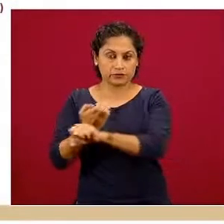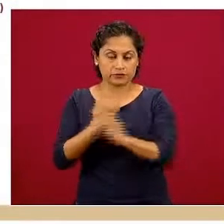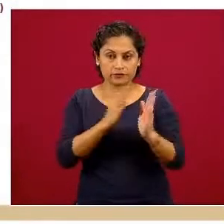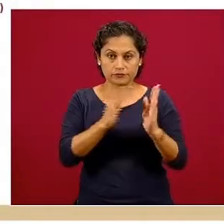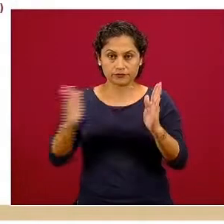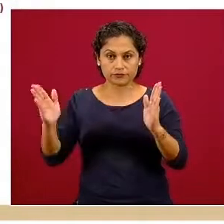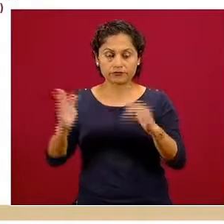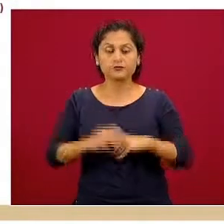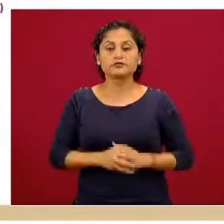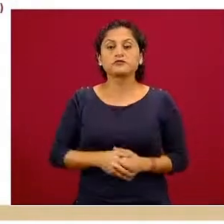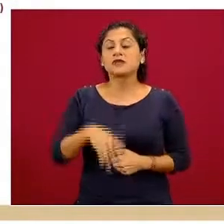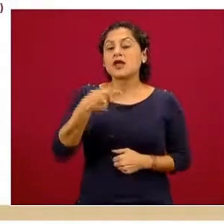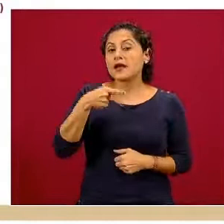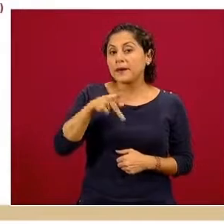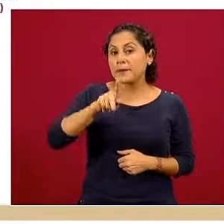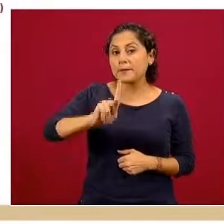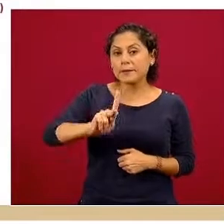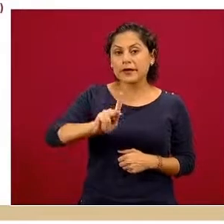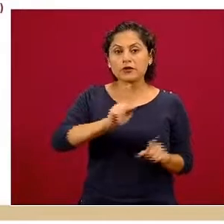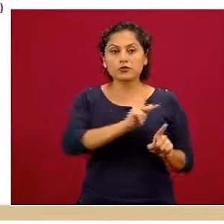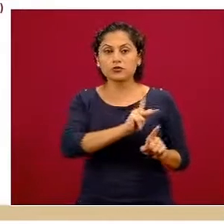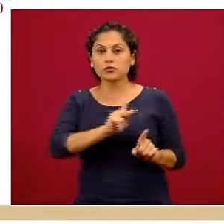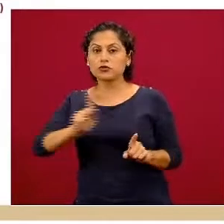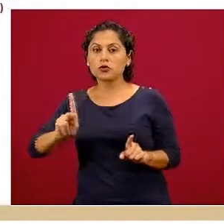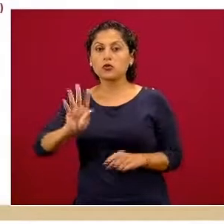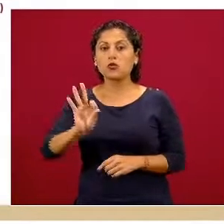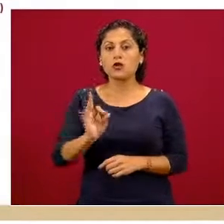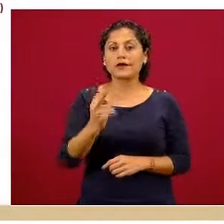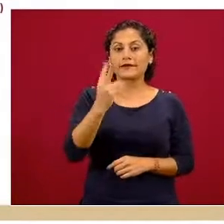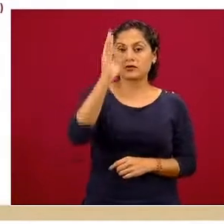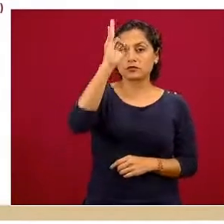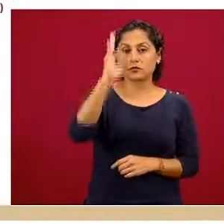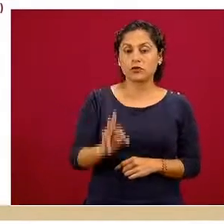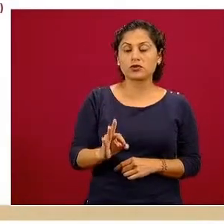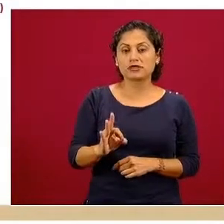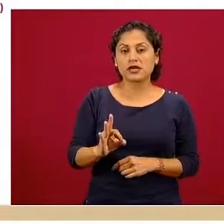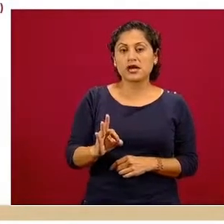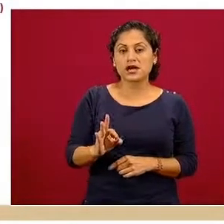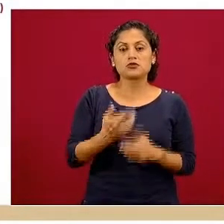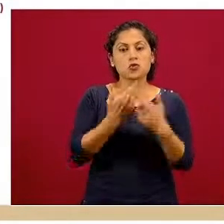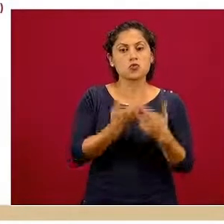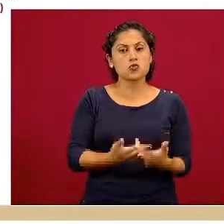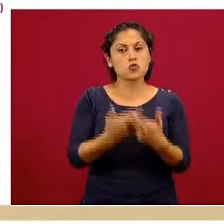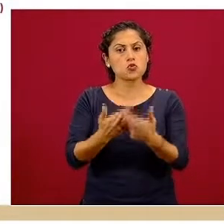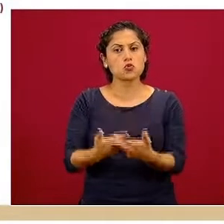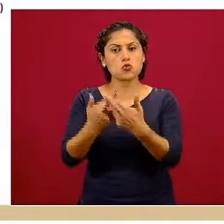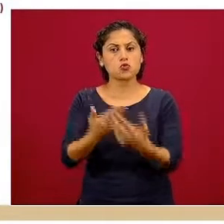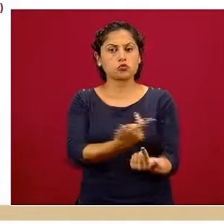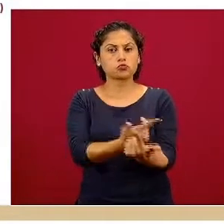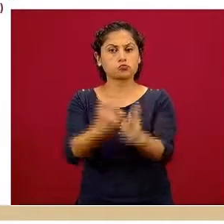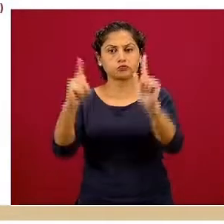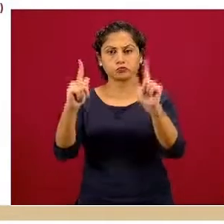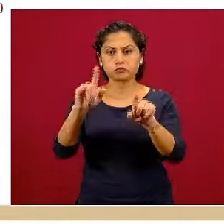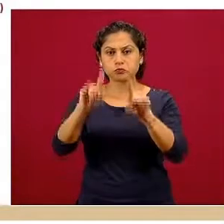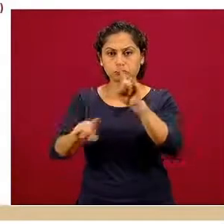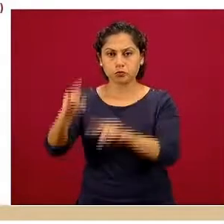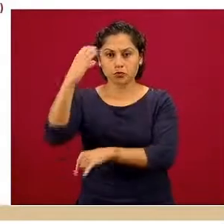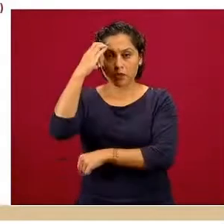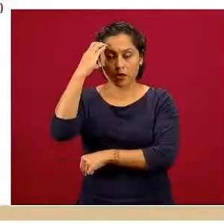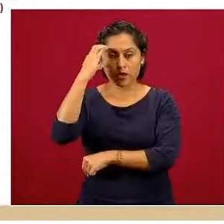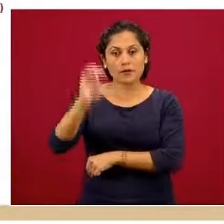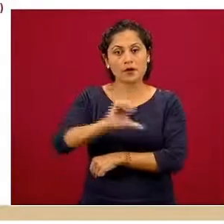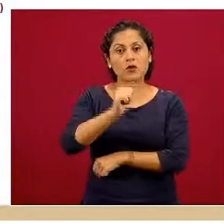todas al menos con un 42% de disponibilidad y 29